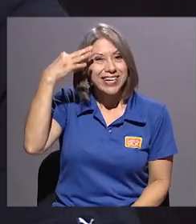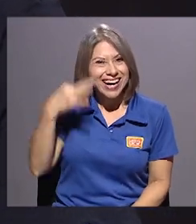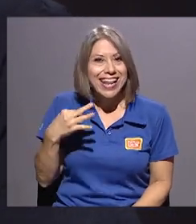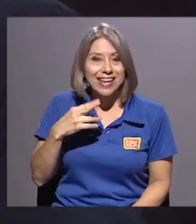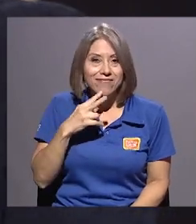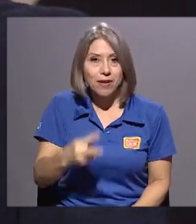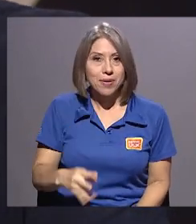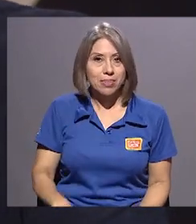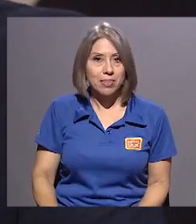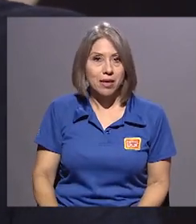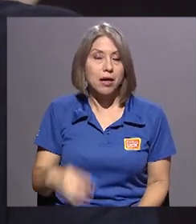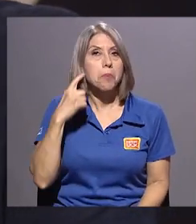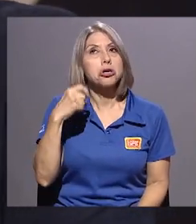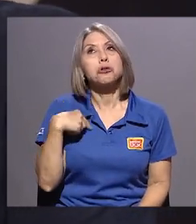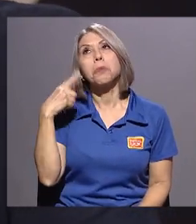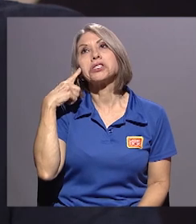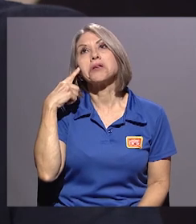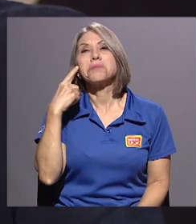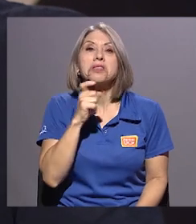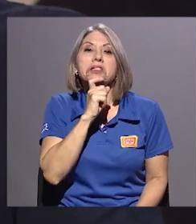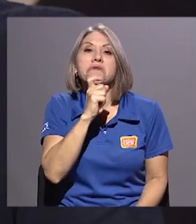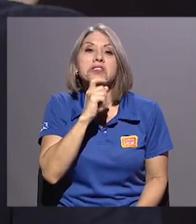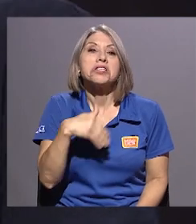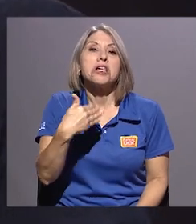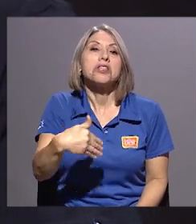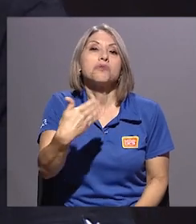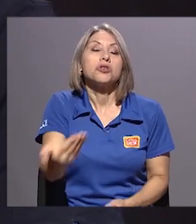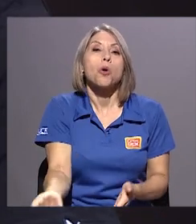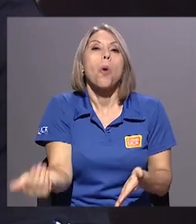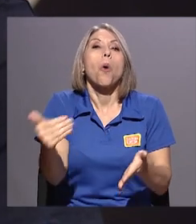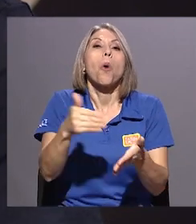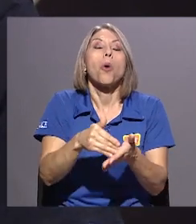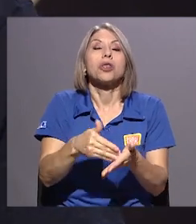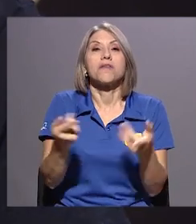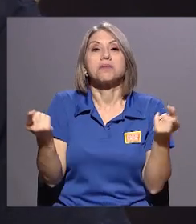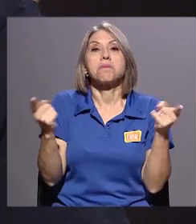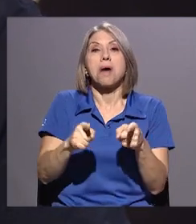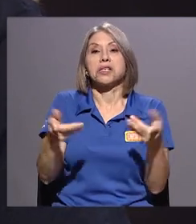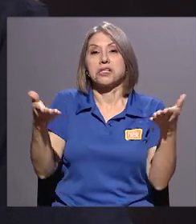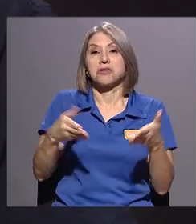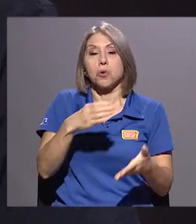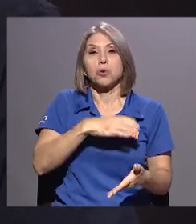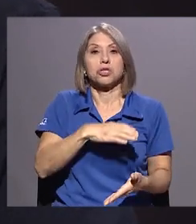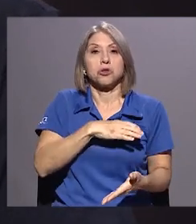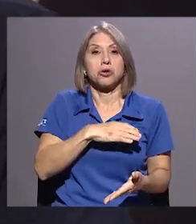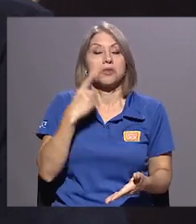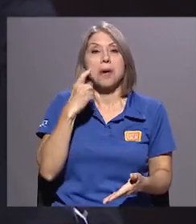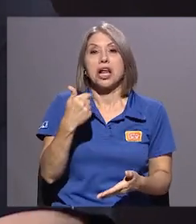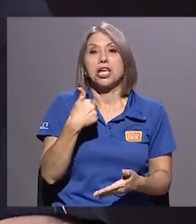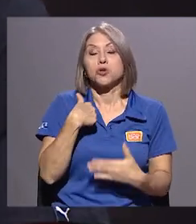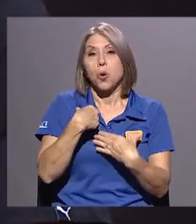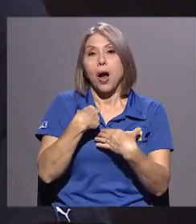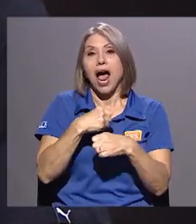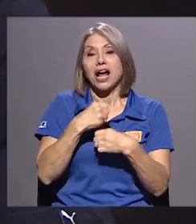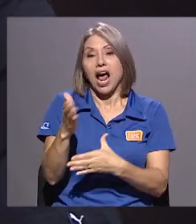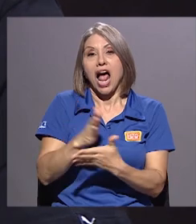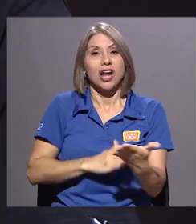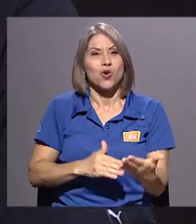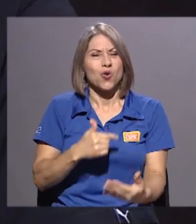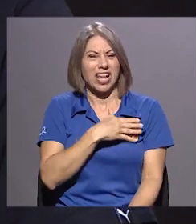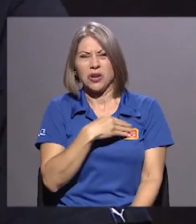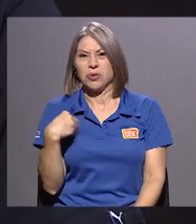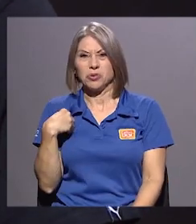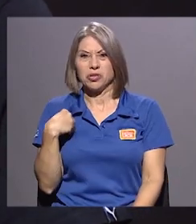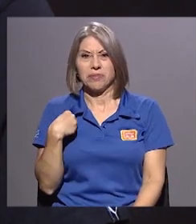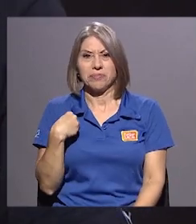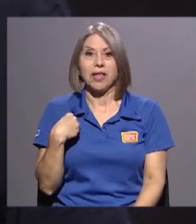Porque difícil que se presentaran las condiciones para que yo quisiera hacer algo que no es de mi agrado. O sea, no es lo que me llama hacer monólogos. A mí